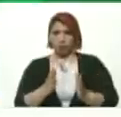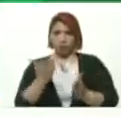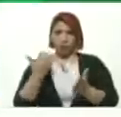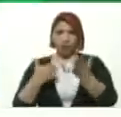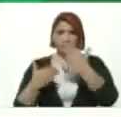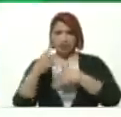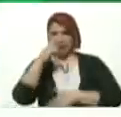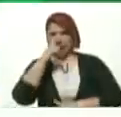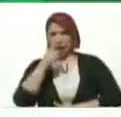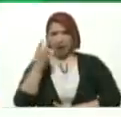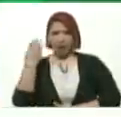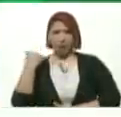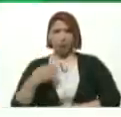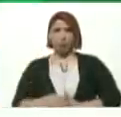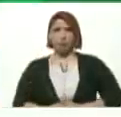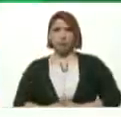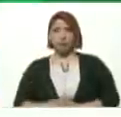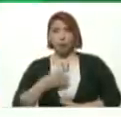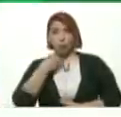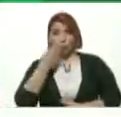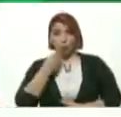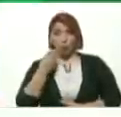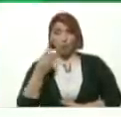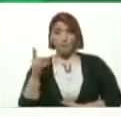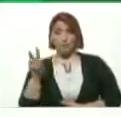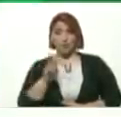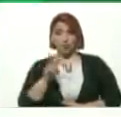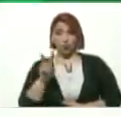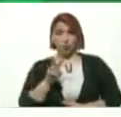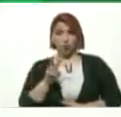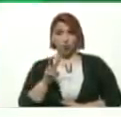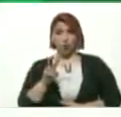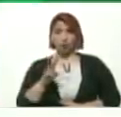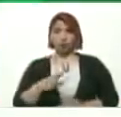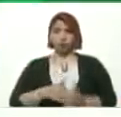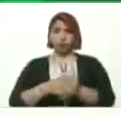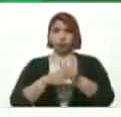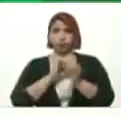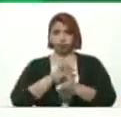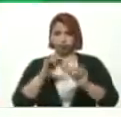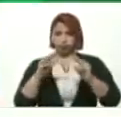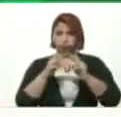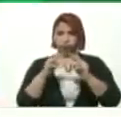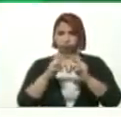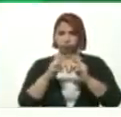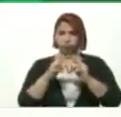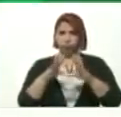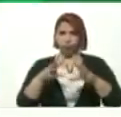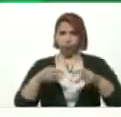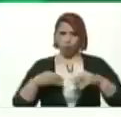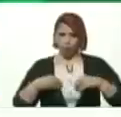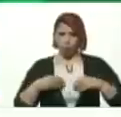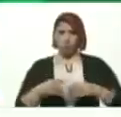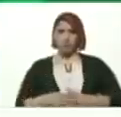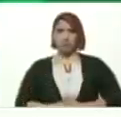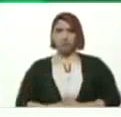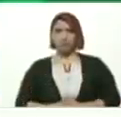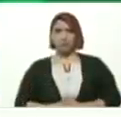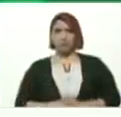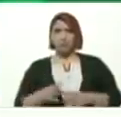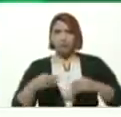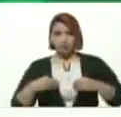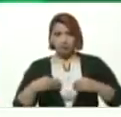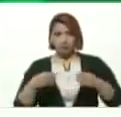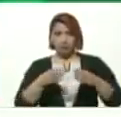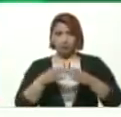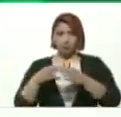época Una joven Venezolana Lidereza Ya la van a conocer Que asuma las riendas Que arme un buen